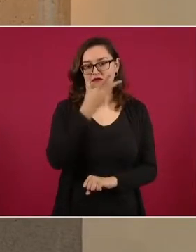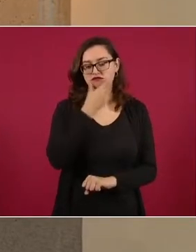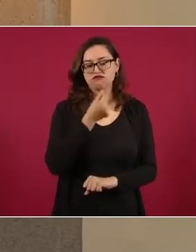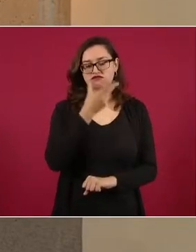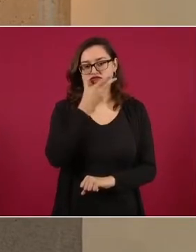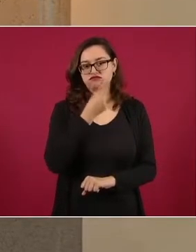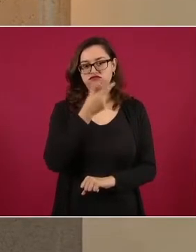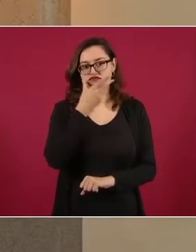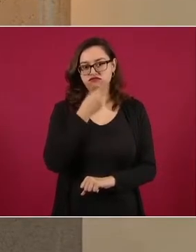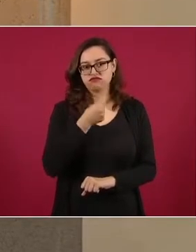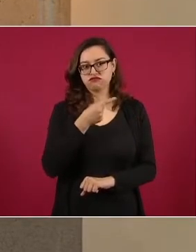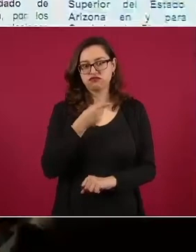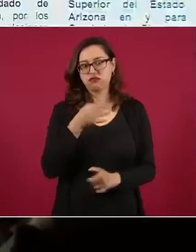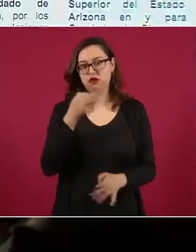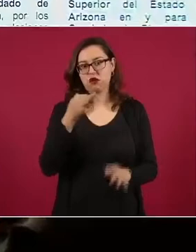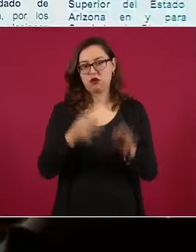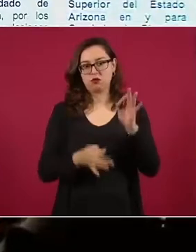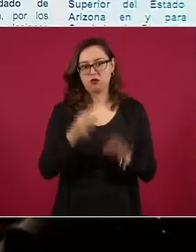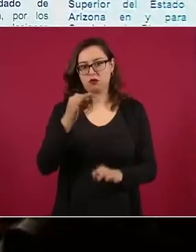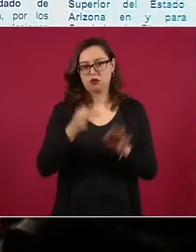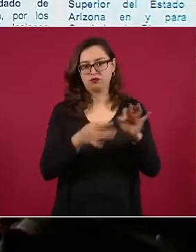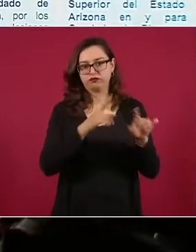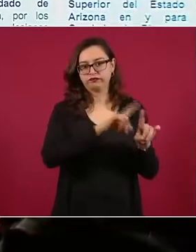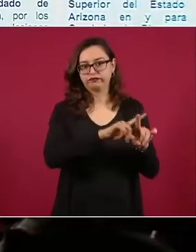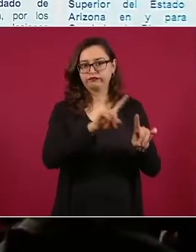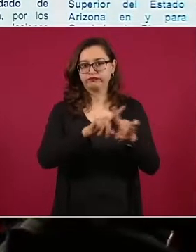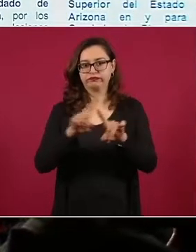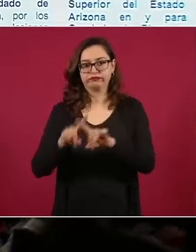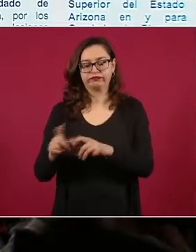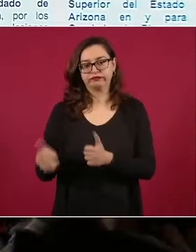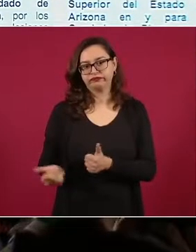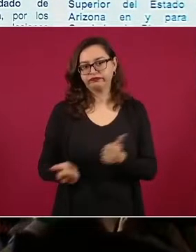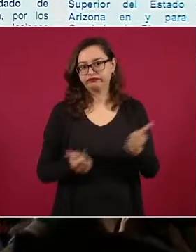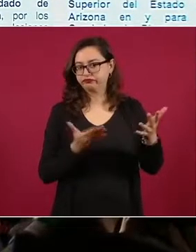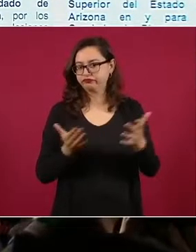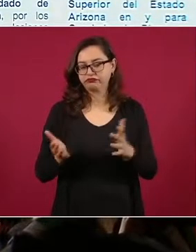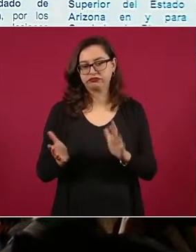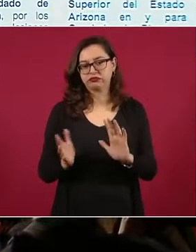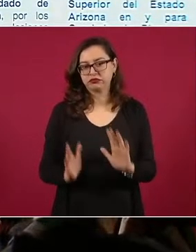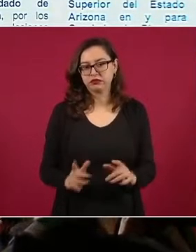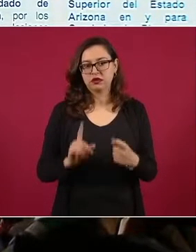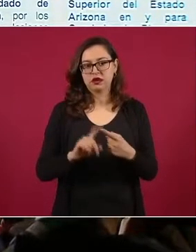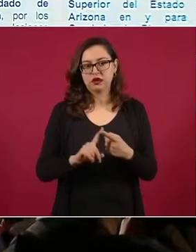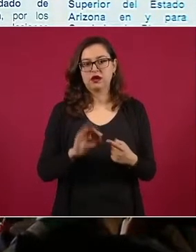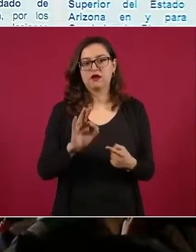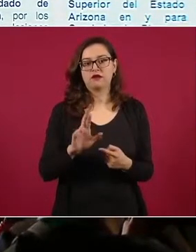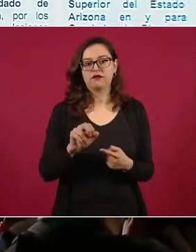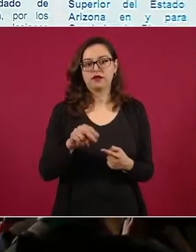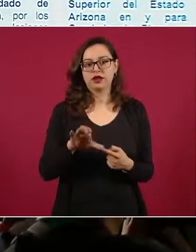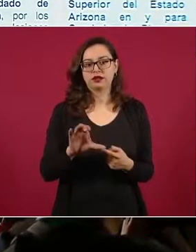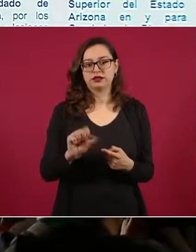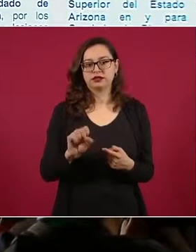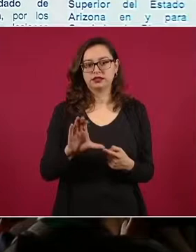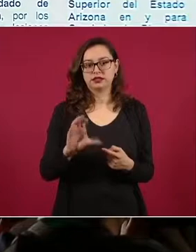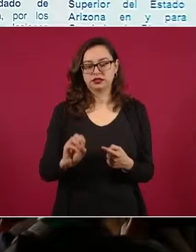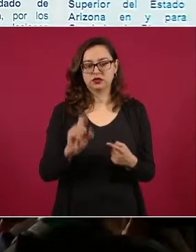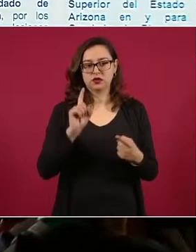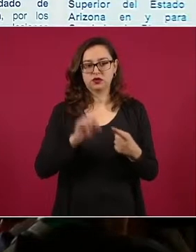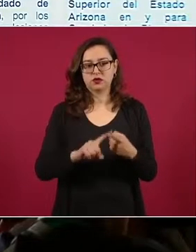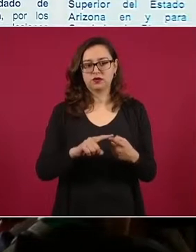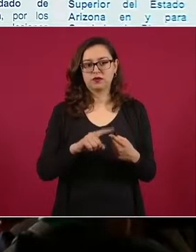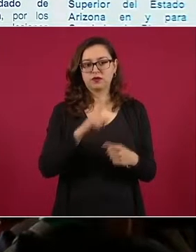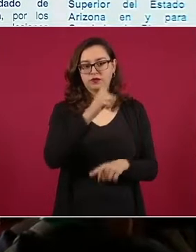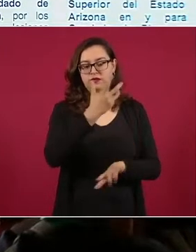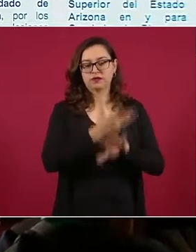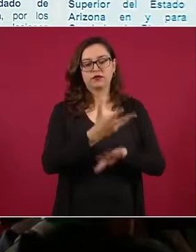a distintas cortes por su responsabilidad en diferentes delitos. Francisco M., requerido por la Corte Superior